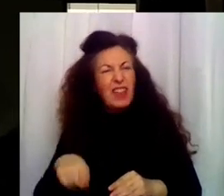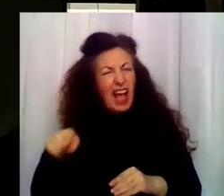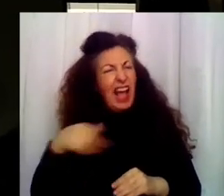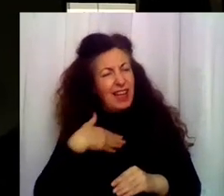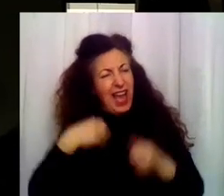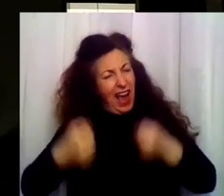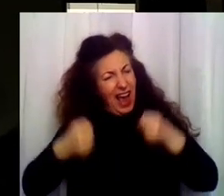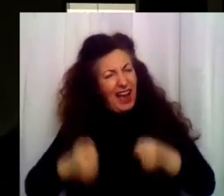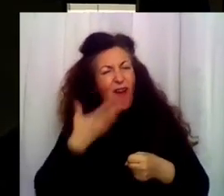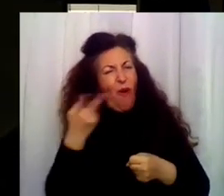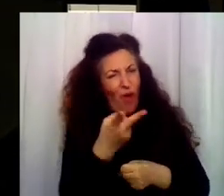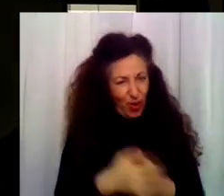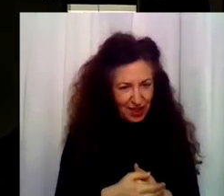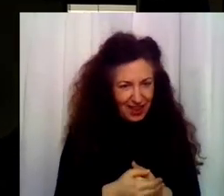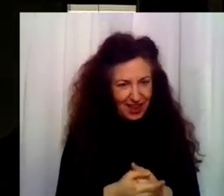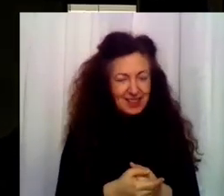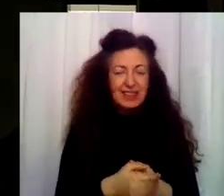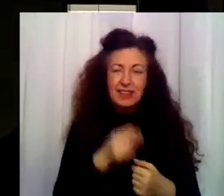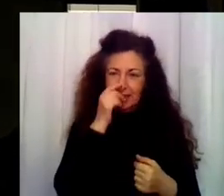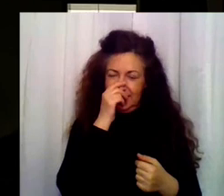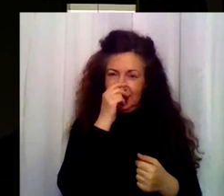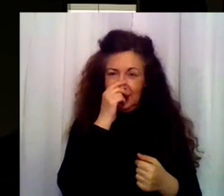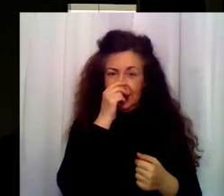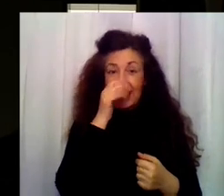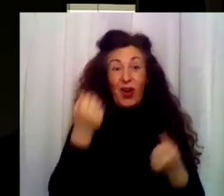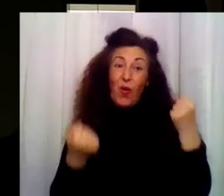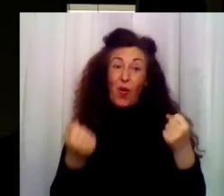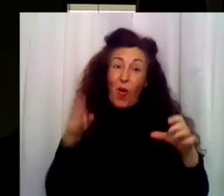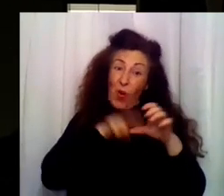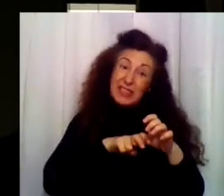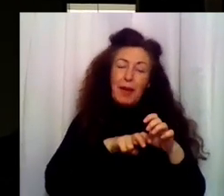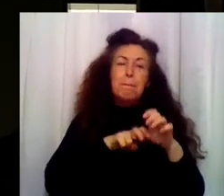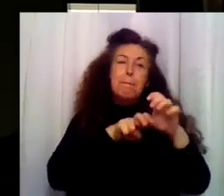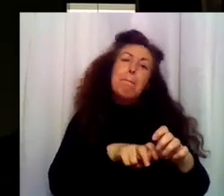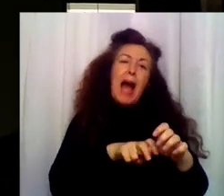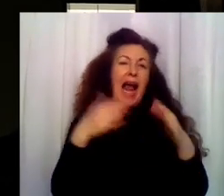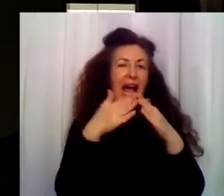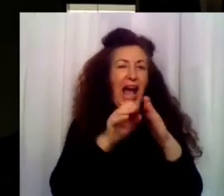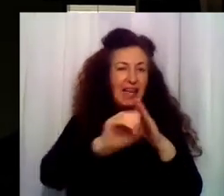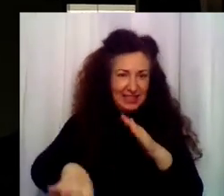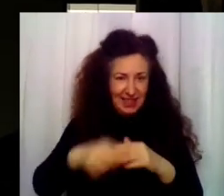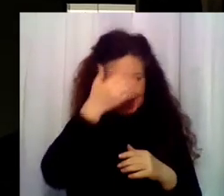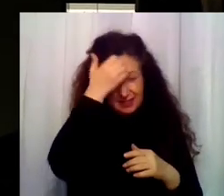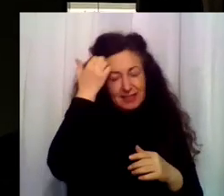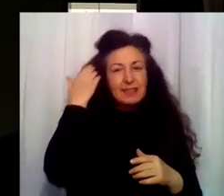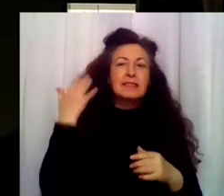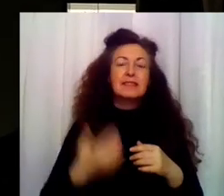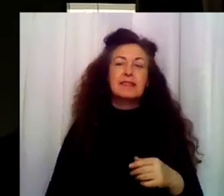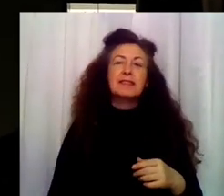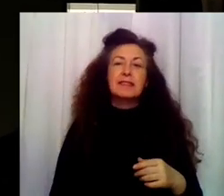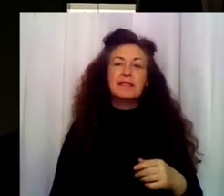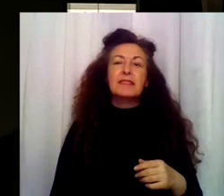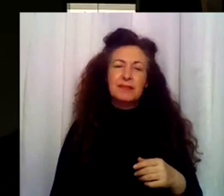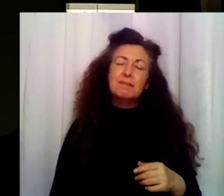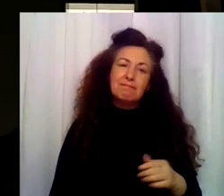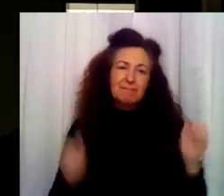padres. Bueno, claro. Claro que sí, sí. Así os dejamos en casa. En casa... Venga, Hugo. Vamos allá. Haremos el último